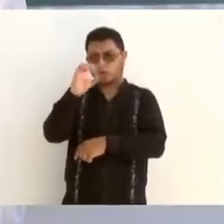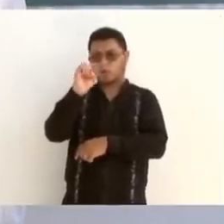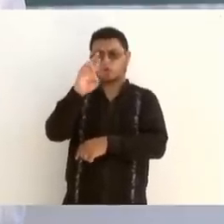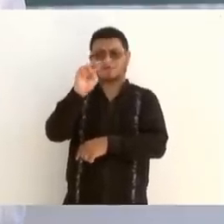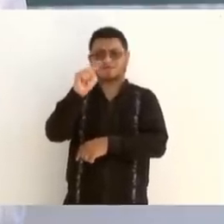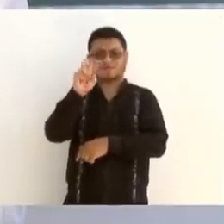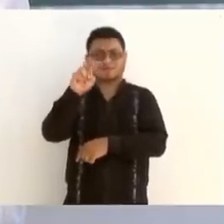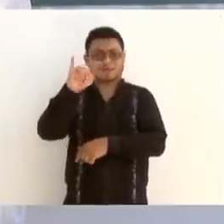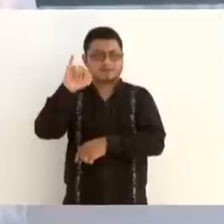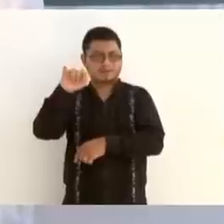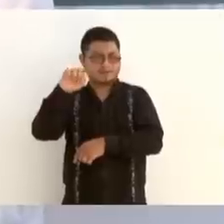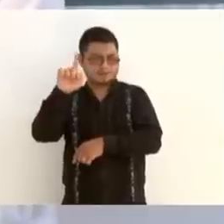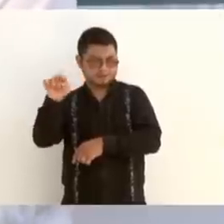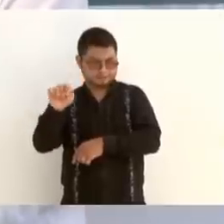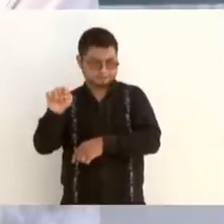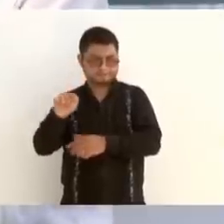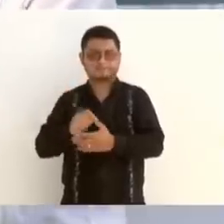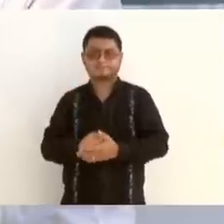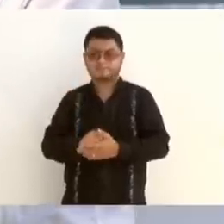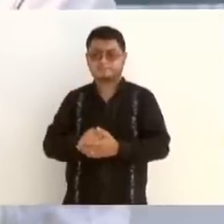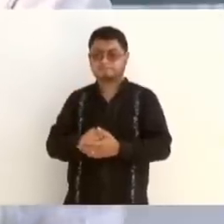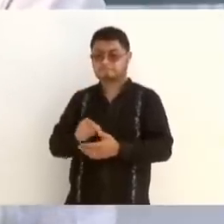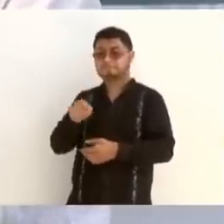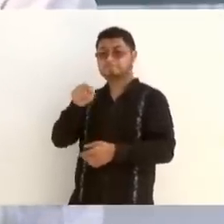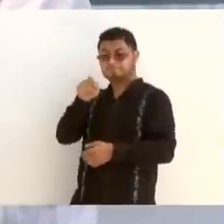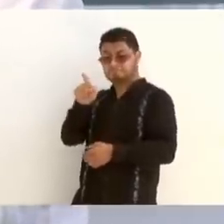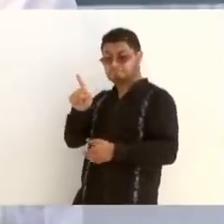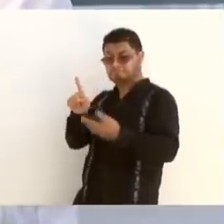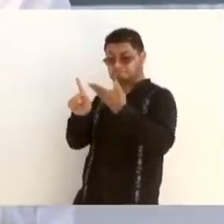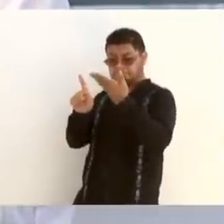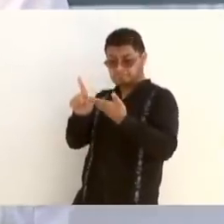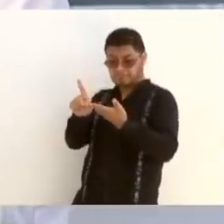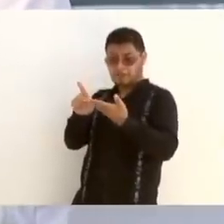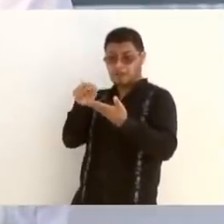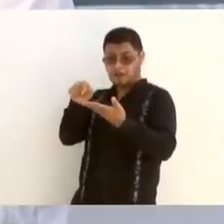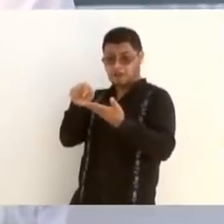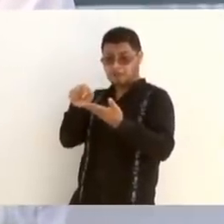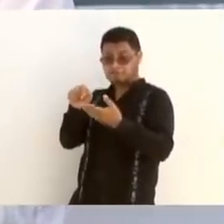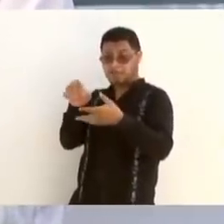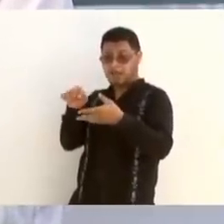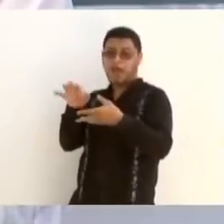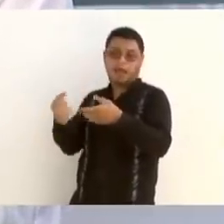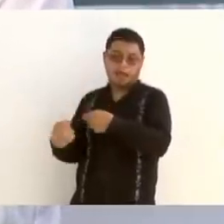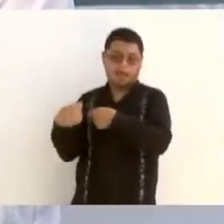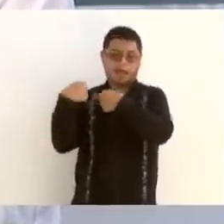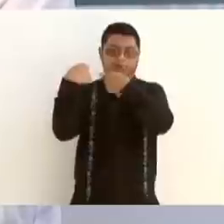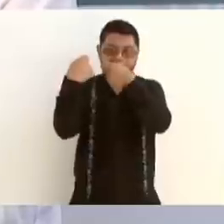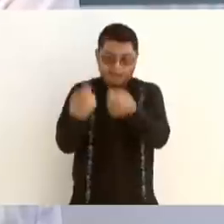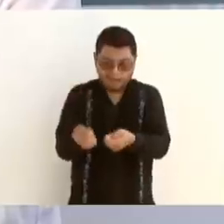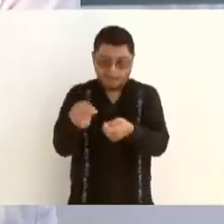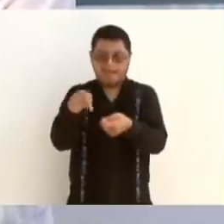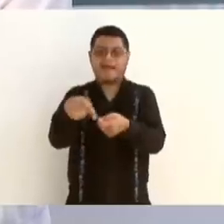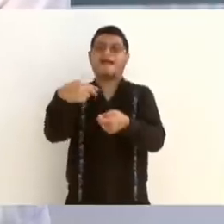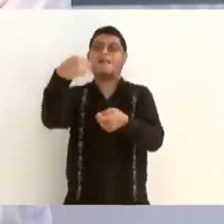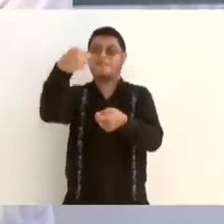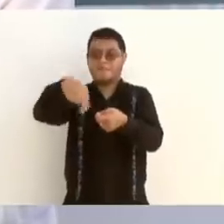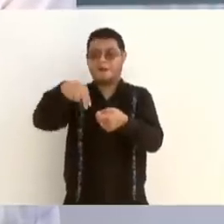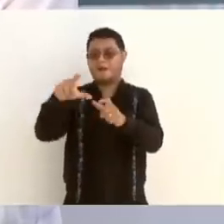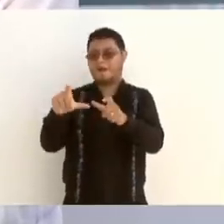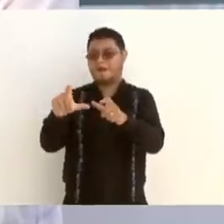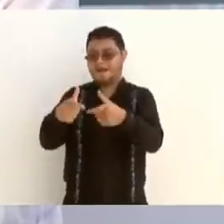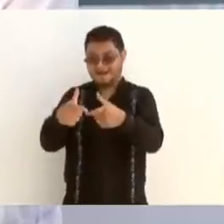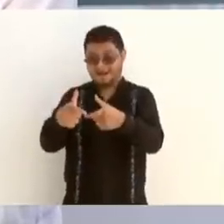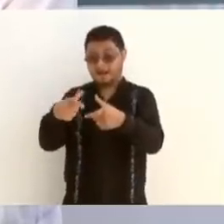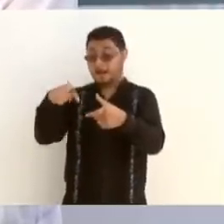Así se llama este poblado, Adolfo Ruiz Cortines. Es el que hace